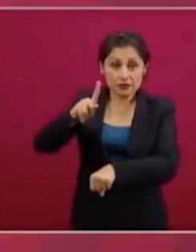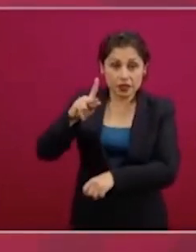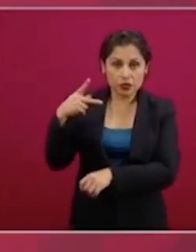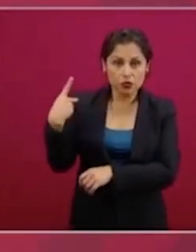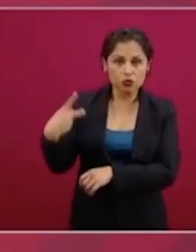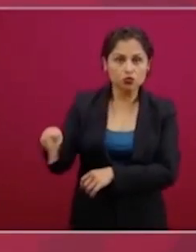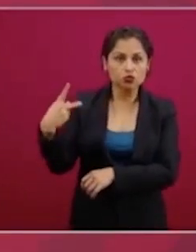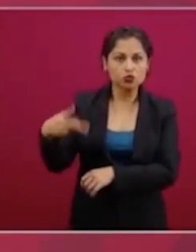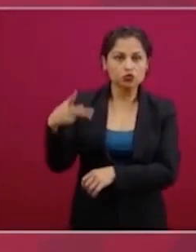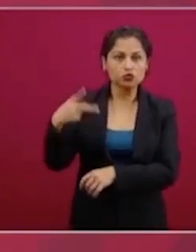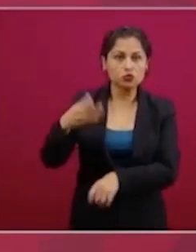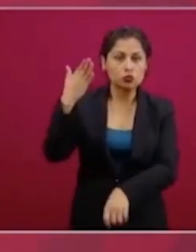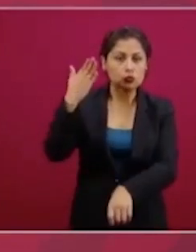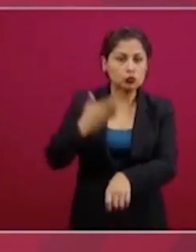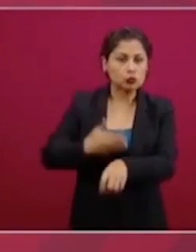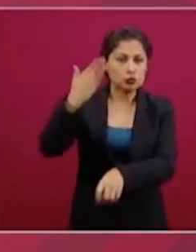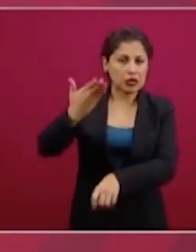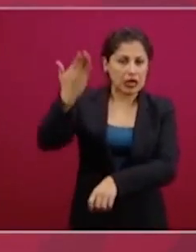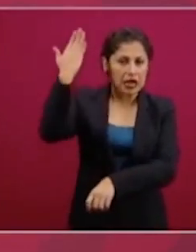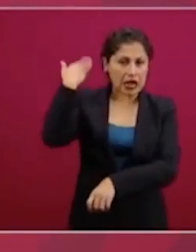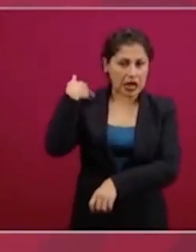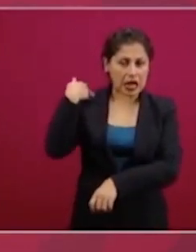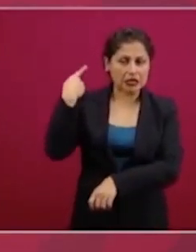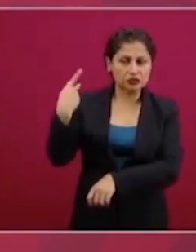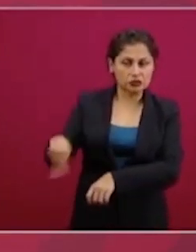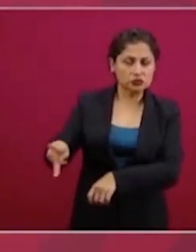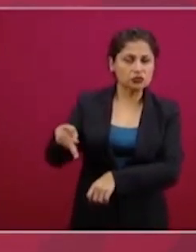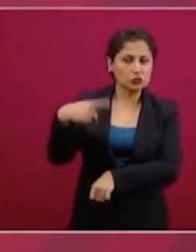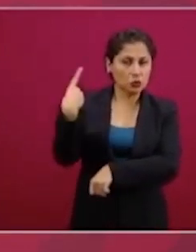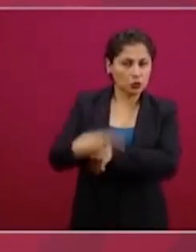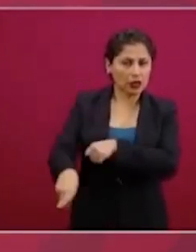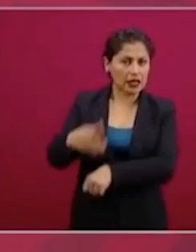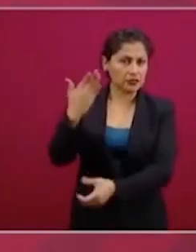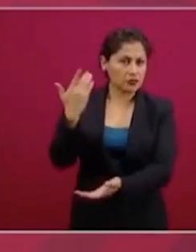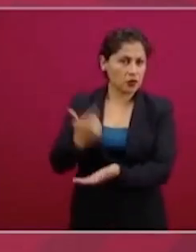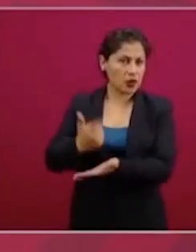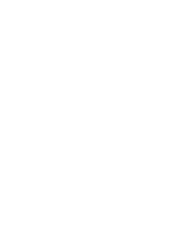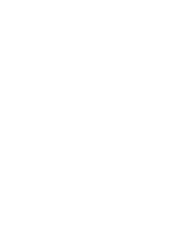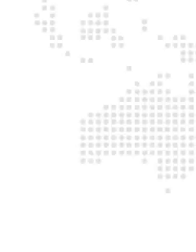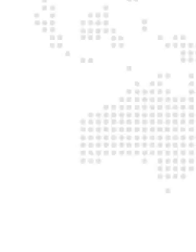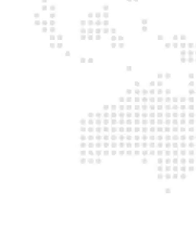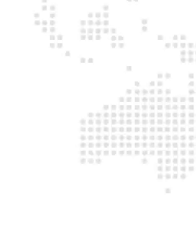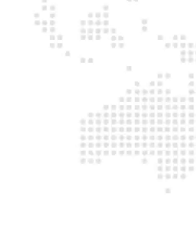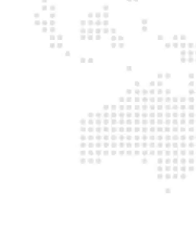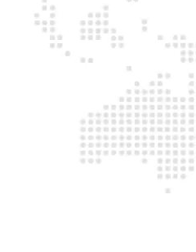graves, eso en términos muy generales.